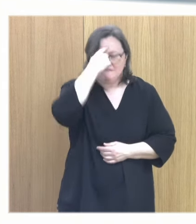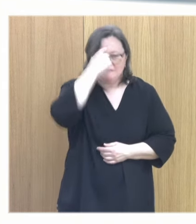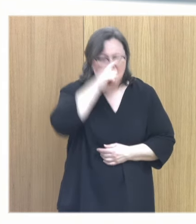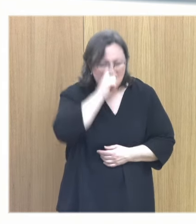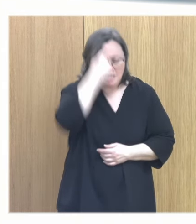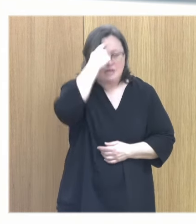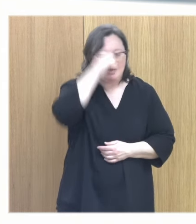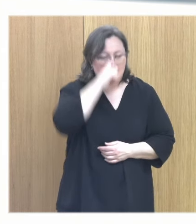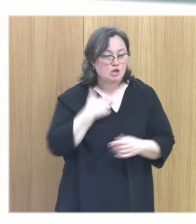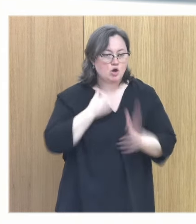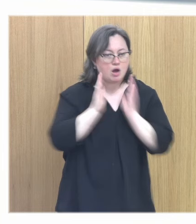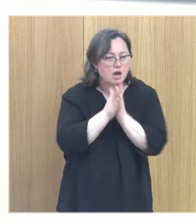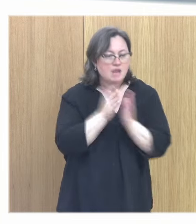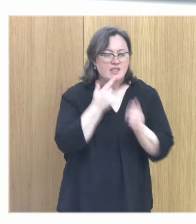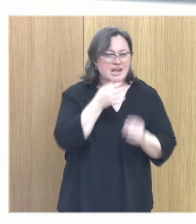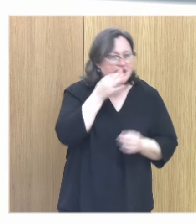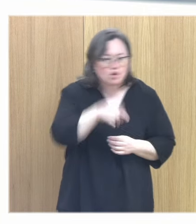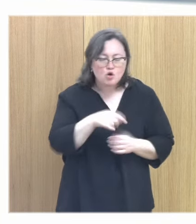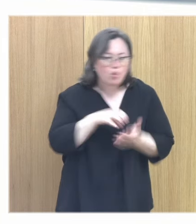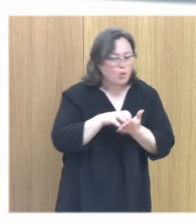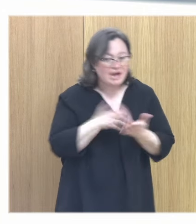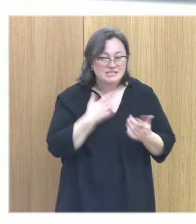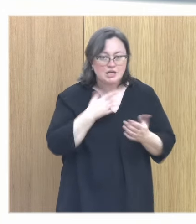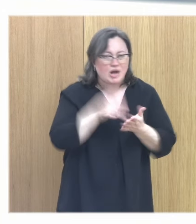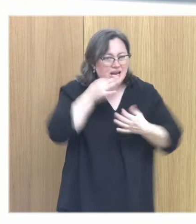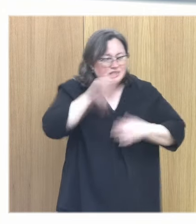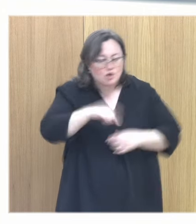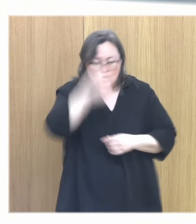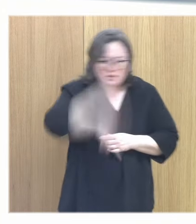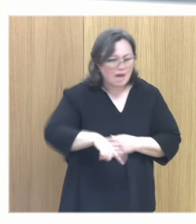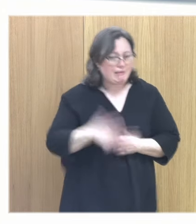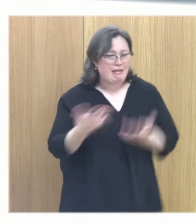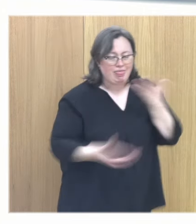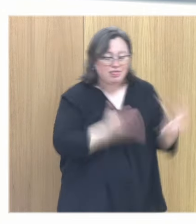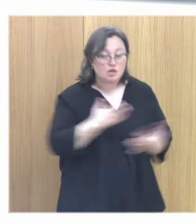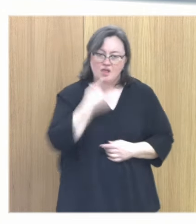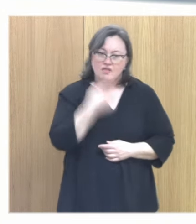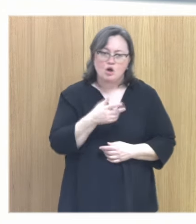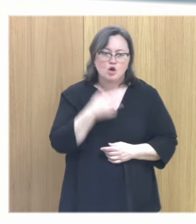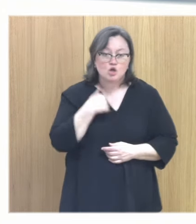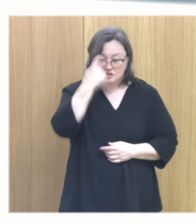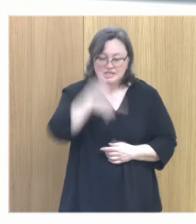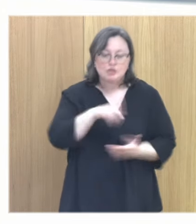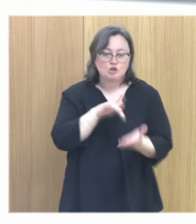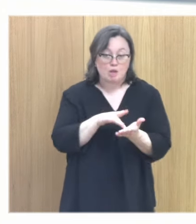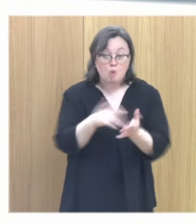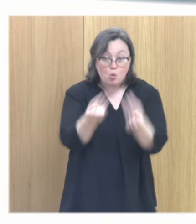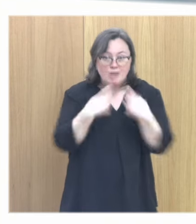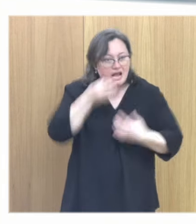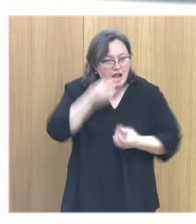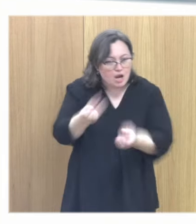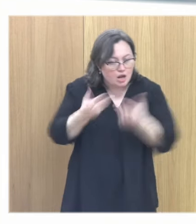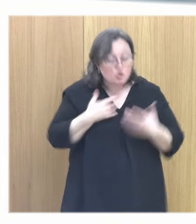y con la duda si lo que están recordando es verdad o no es verdad o si sucedió o no sucedió. Yo siempre les digo, yo sé que sucedió no porque tú me lo digas,